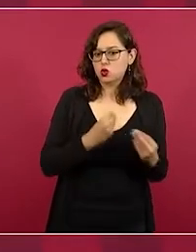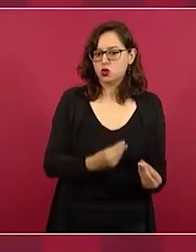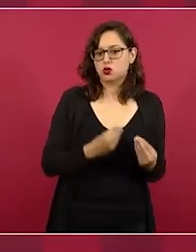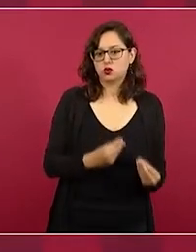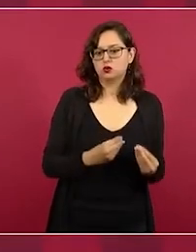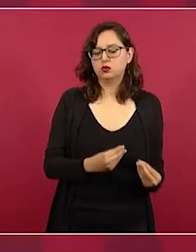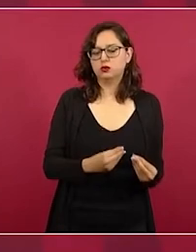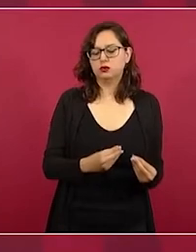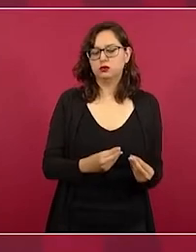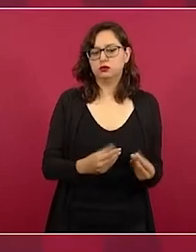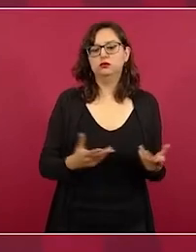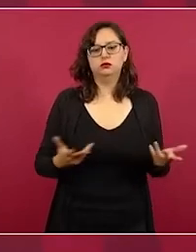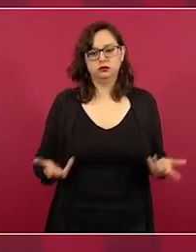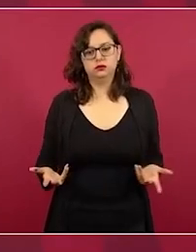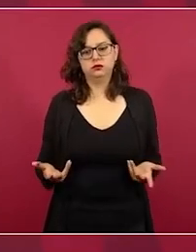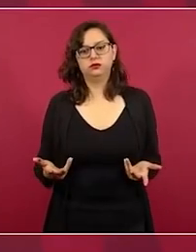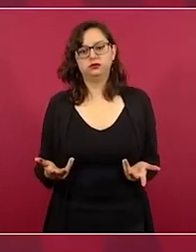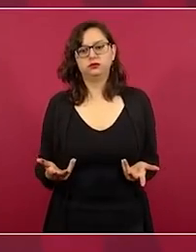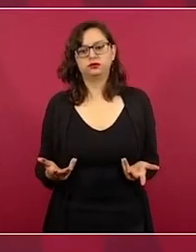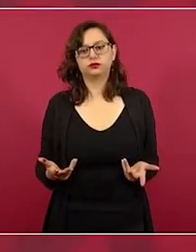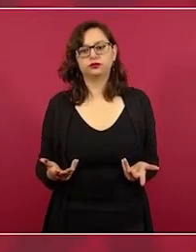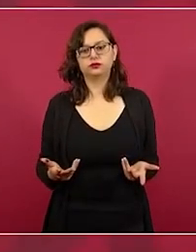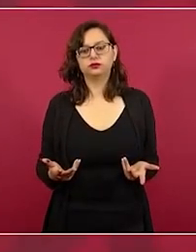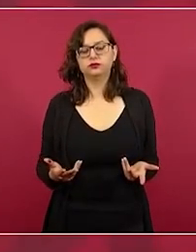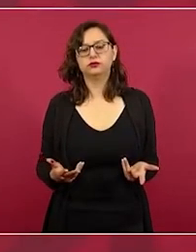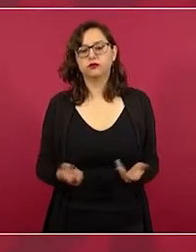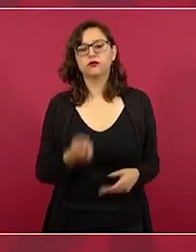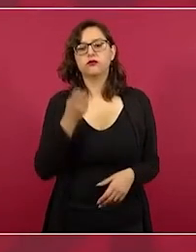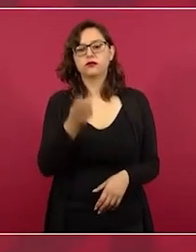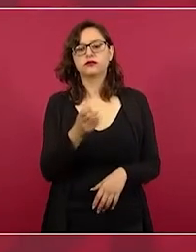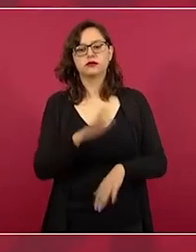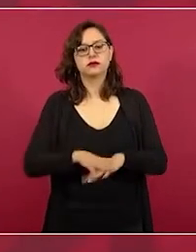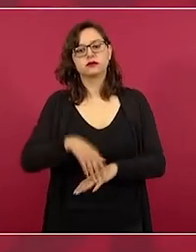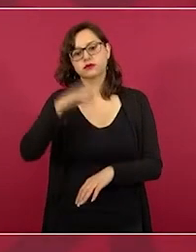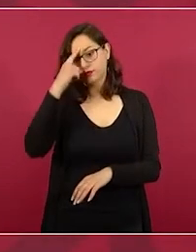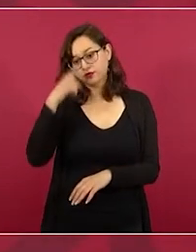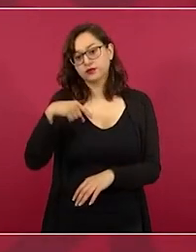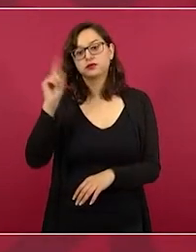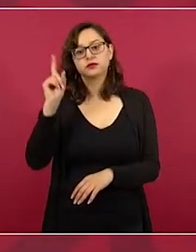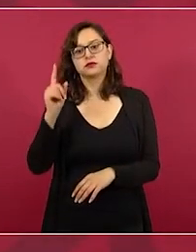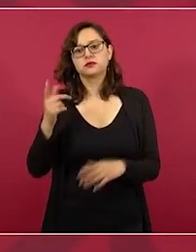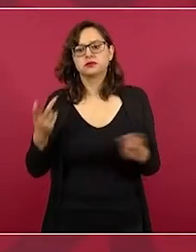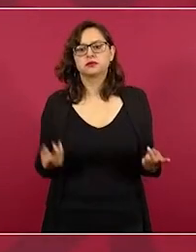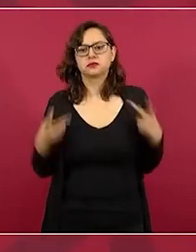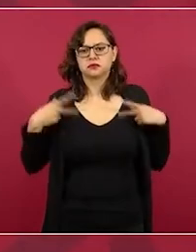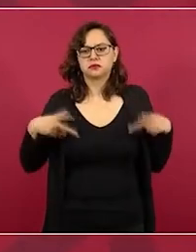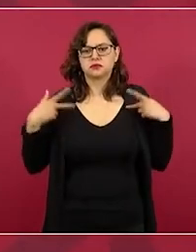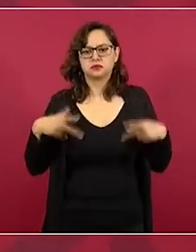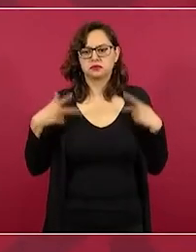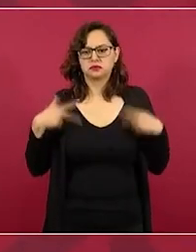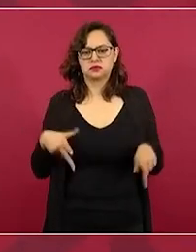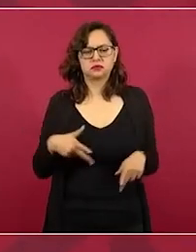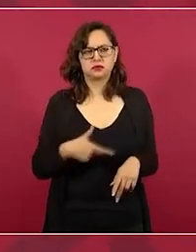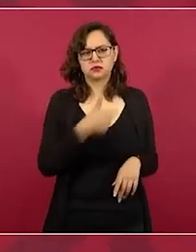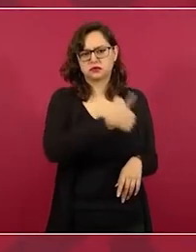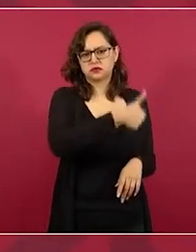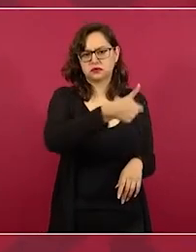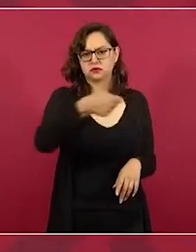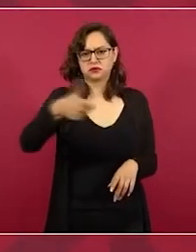Entonces, se podría de esa manera sencilla que cada quien votara